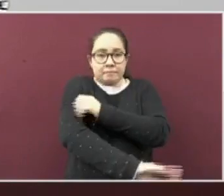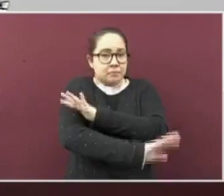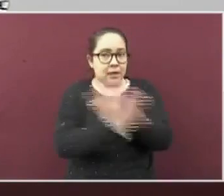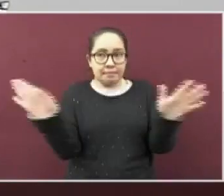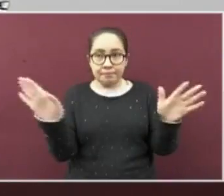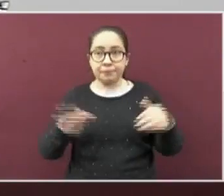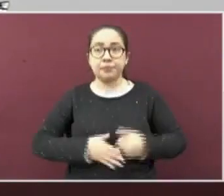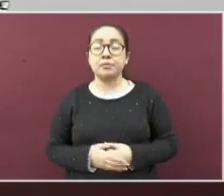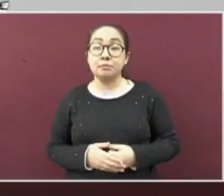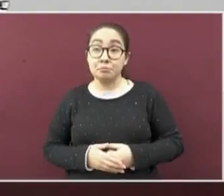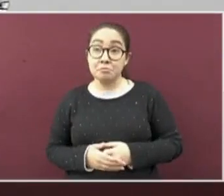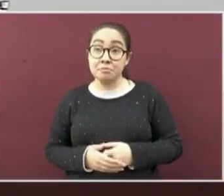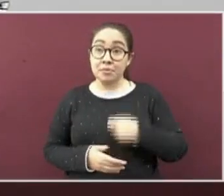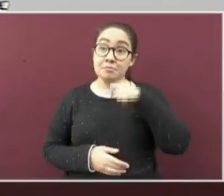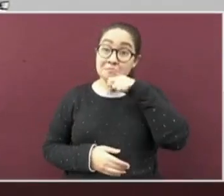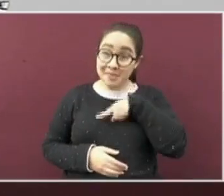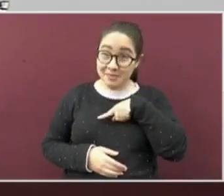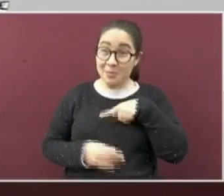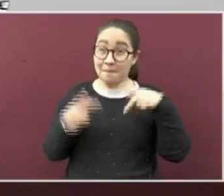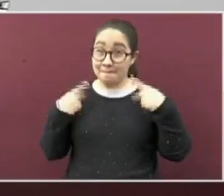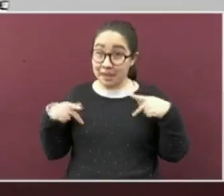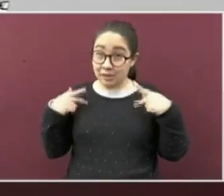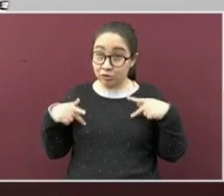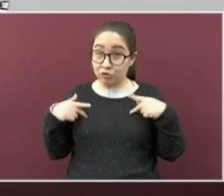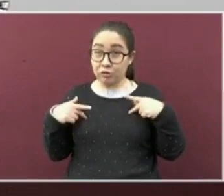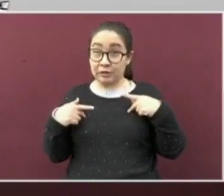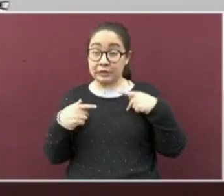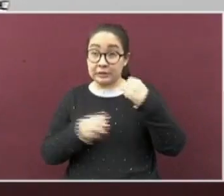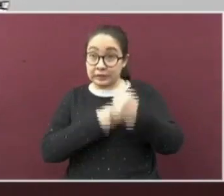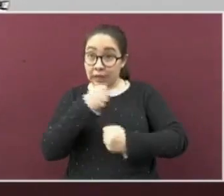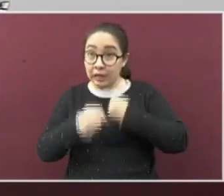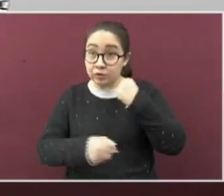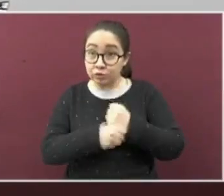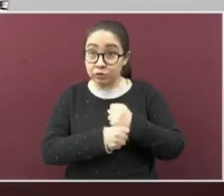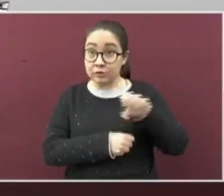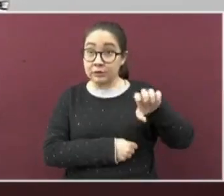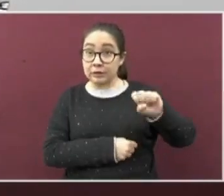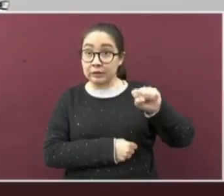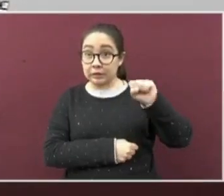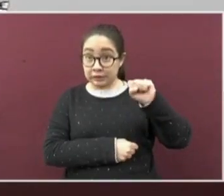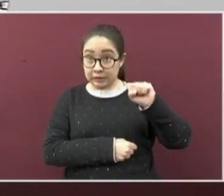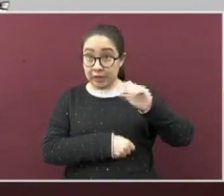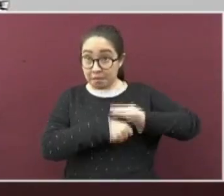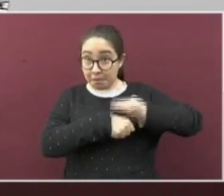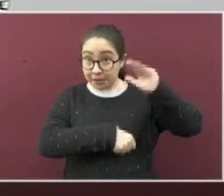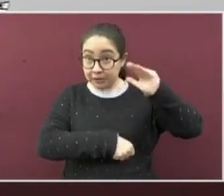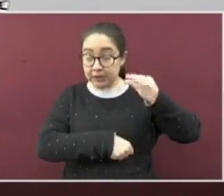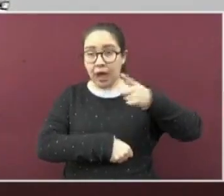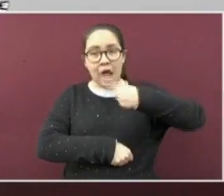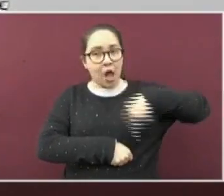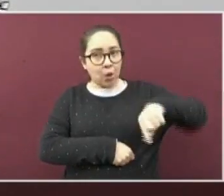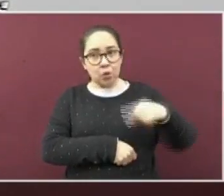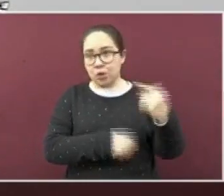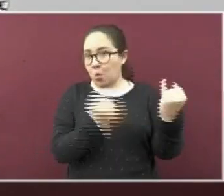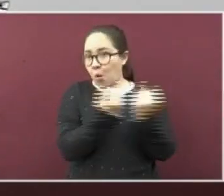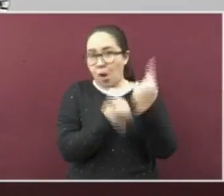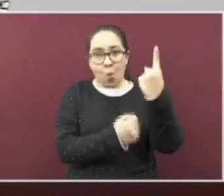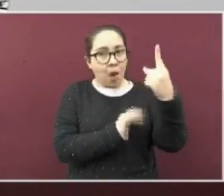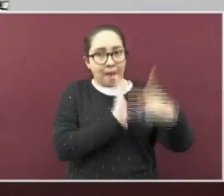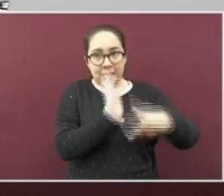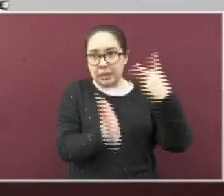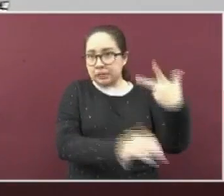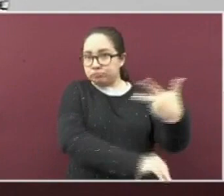Así como en los grupos de población de 60 años y más. Las embarazadas